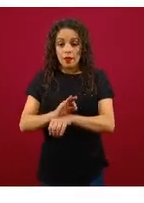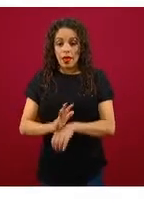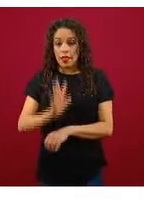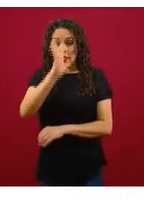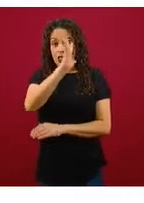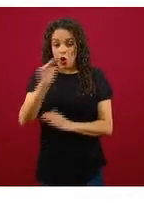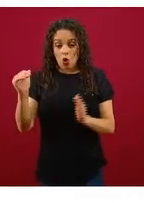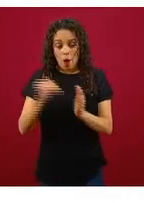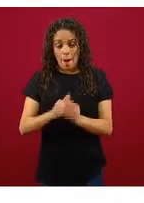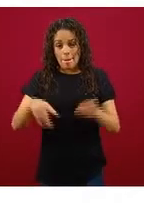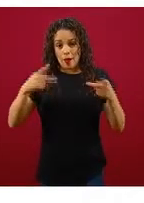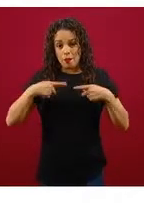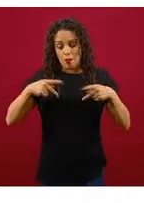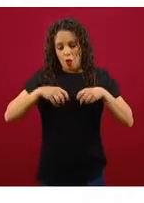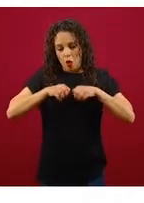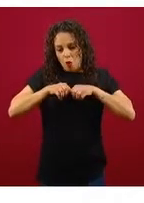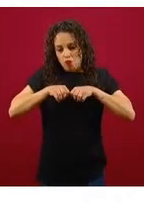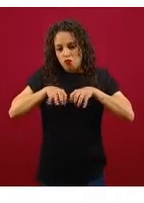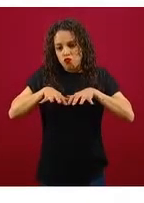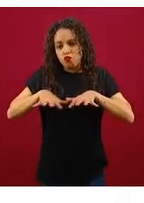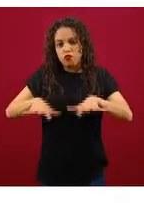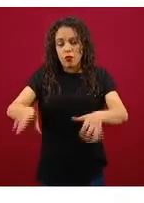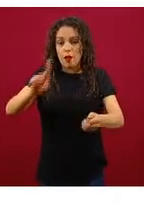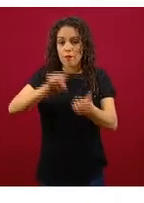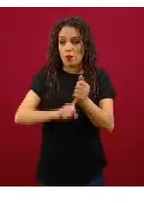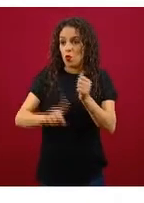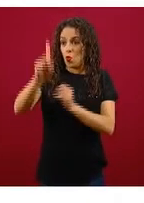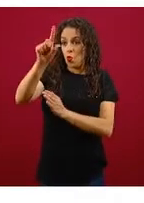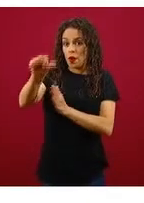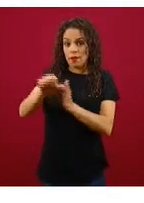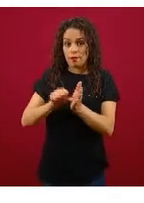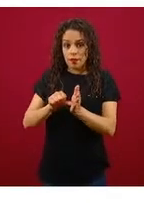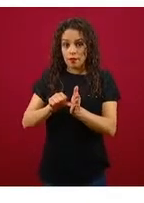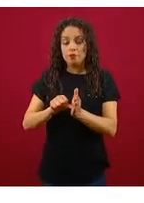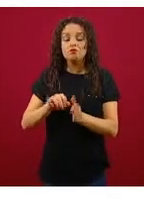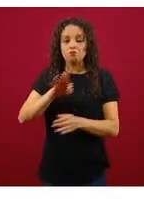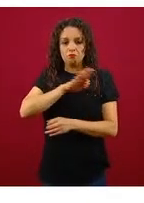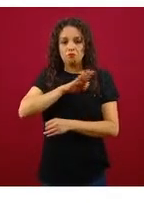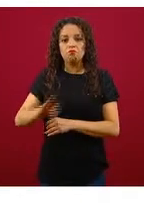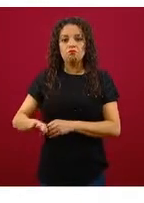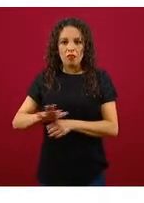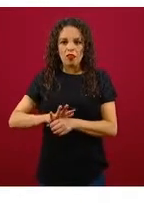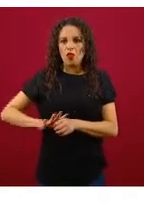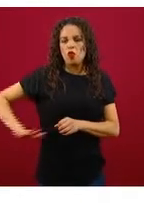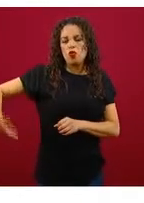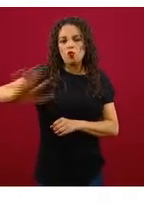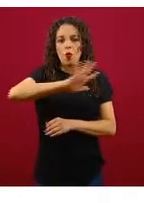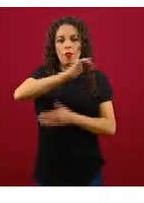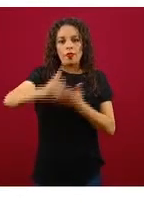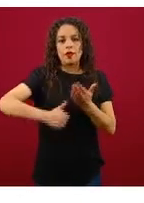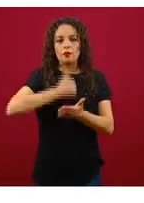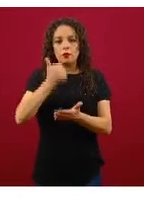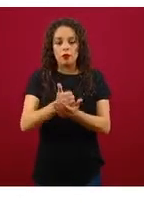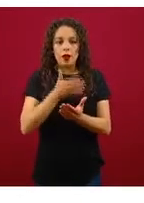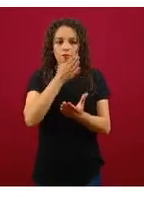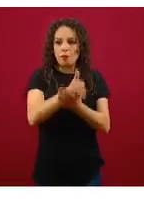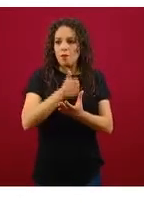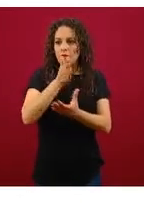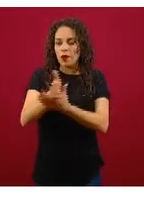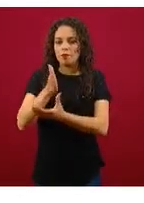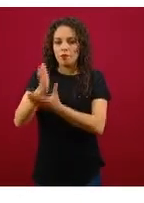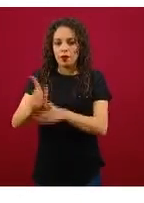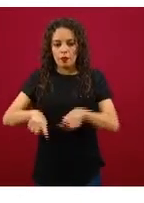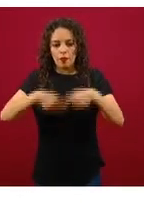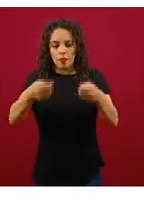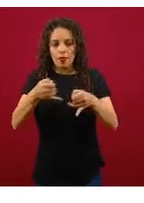desplegar y en un mes está planteado que se recorrería toda la ciudad. El segundo elemento es este protocolo de